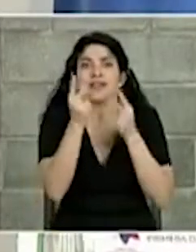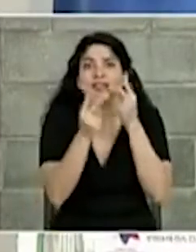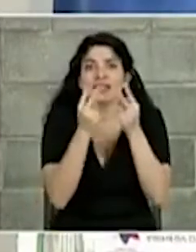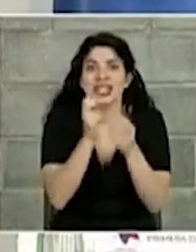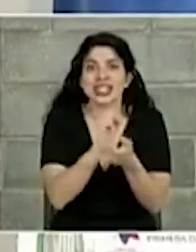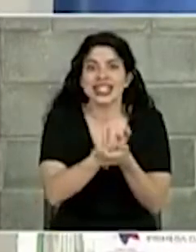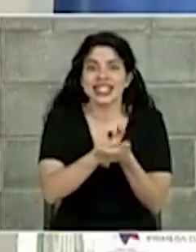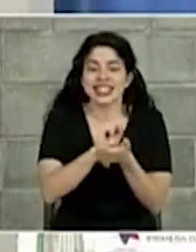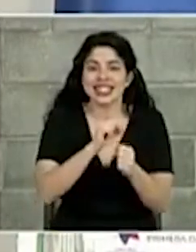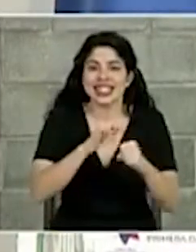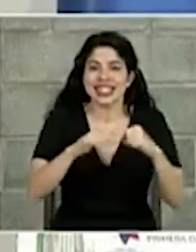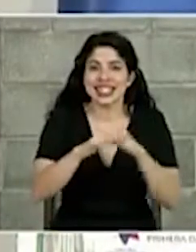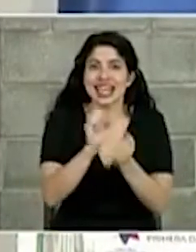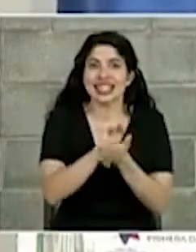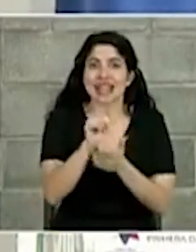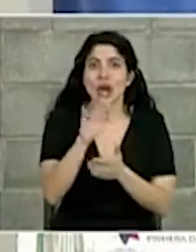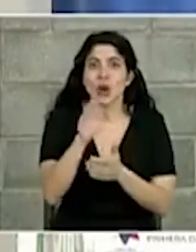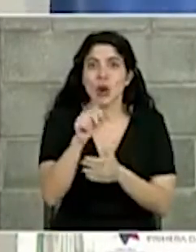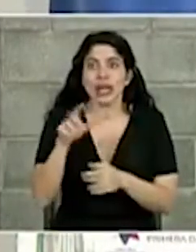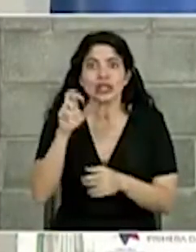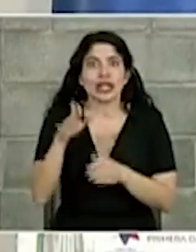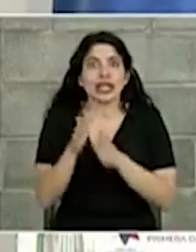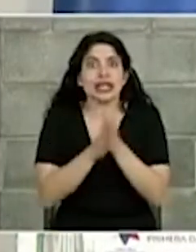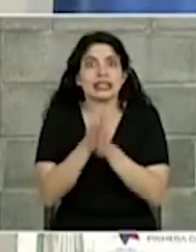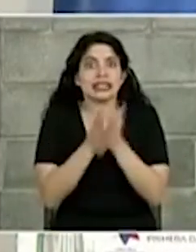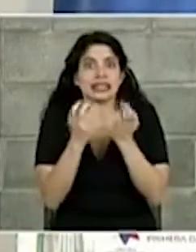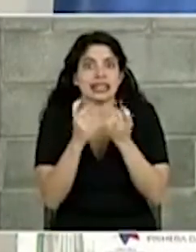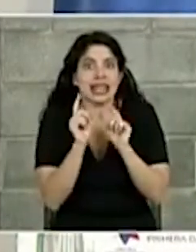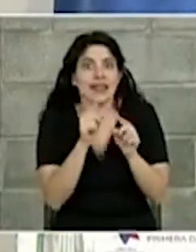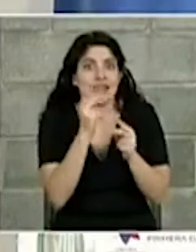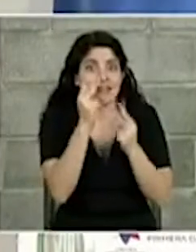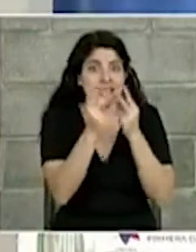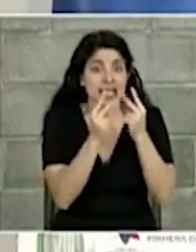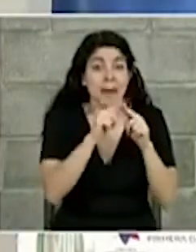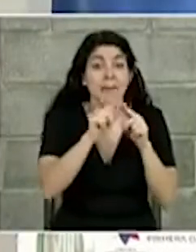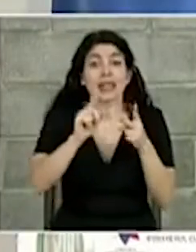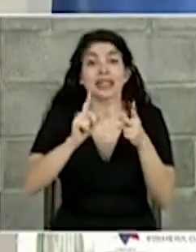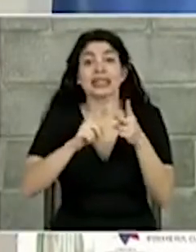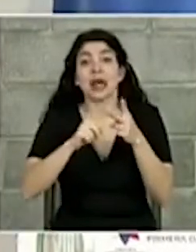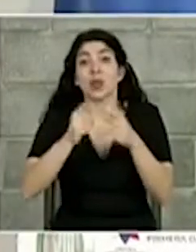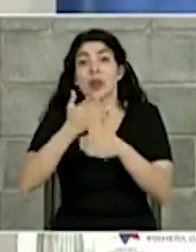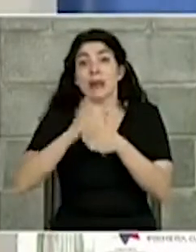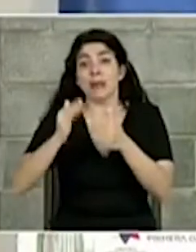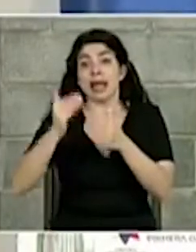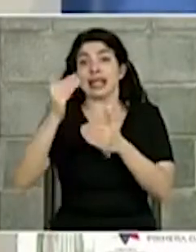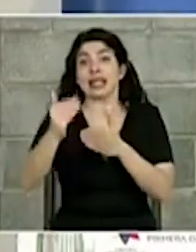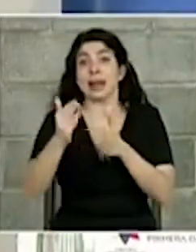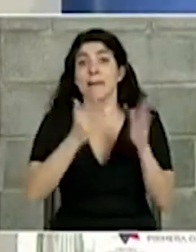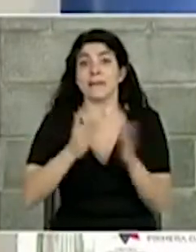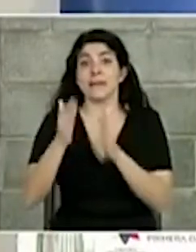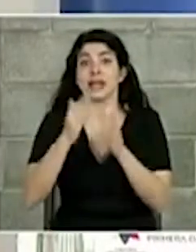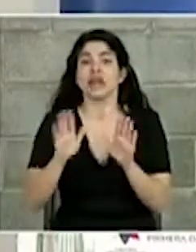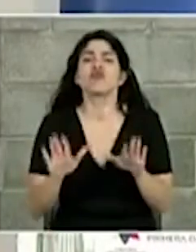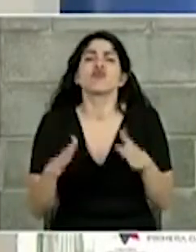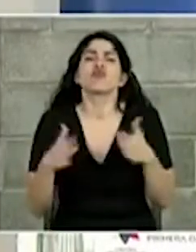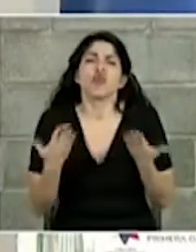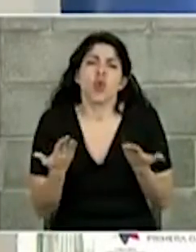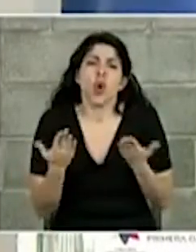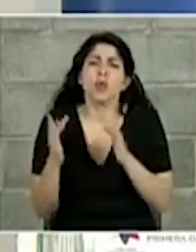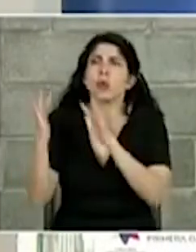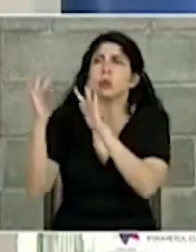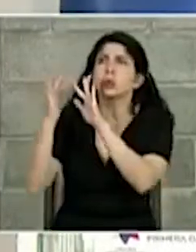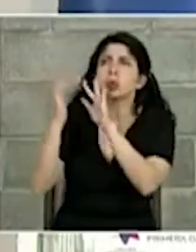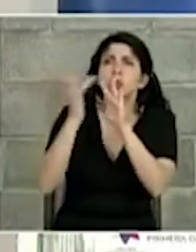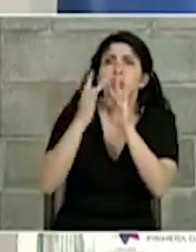Hay interés, hay apetito de los costarricenses. Pero la segunda etapa que siempre nos planteamos es cómo empezamos a